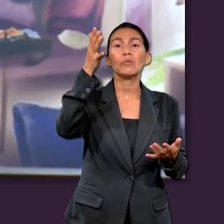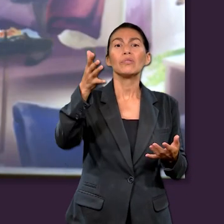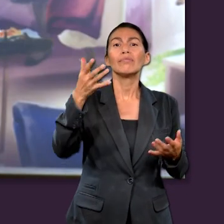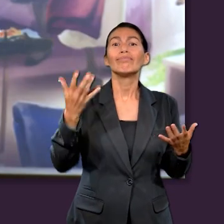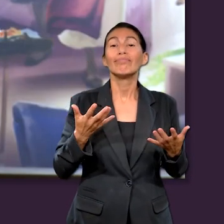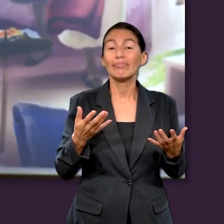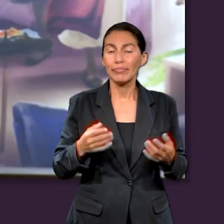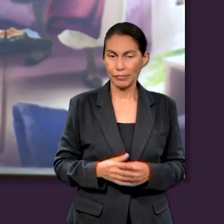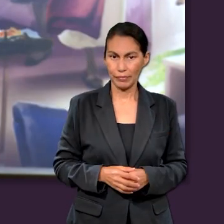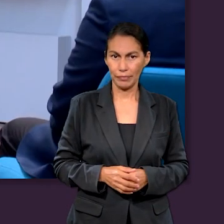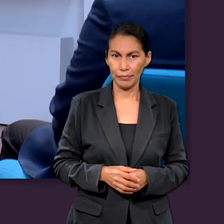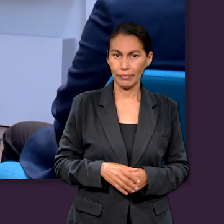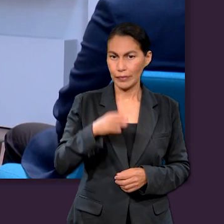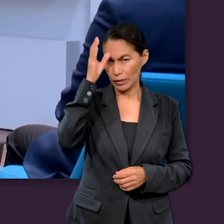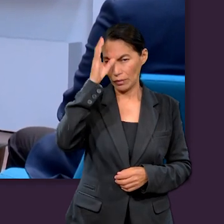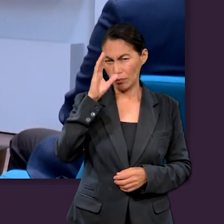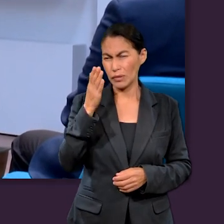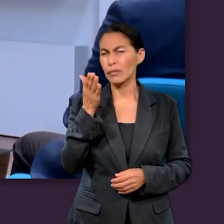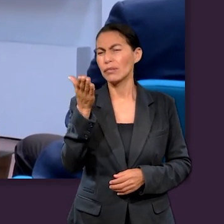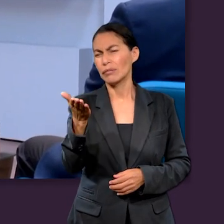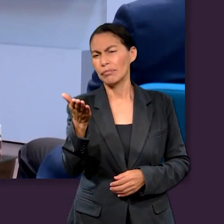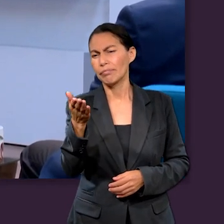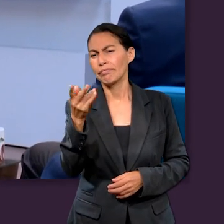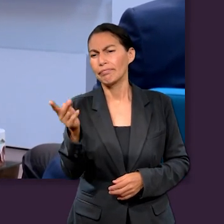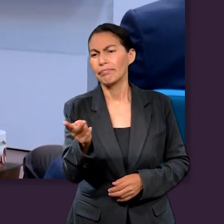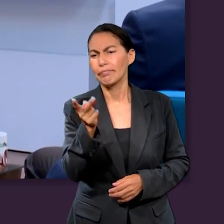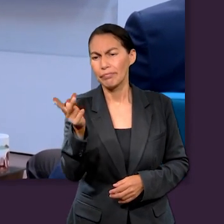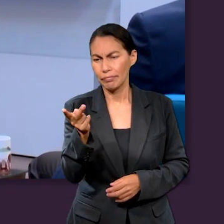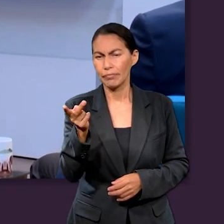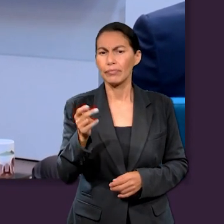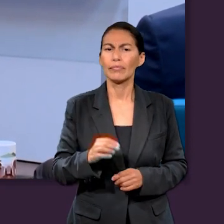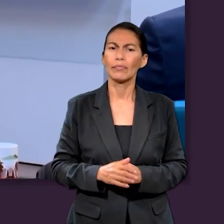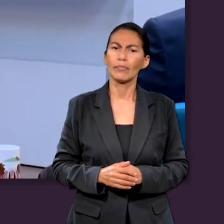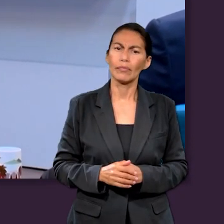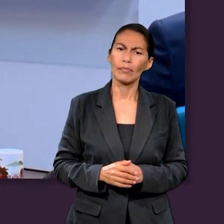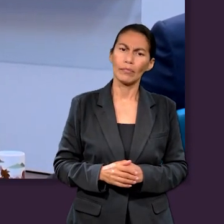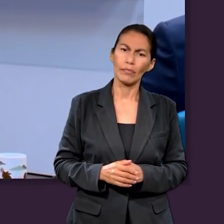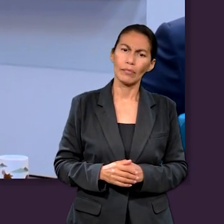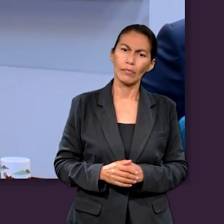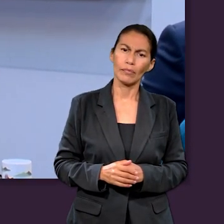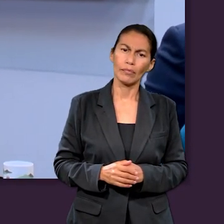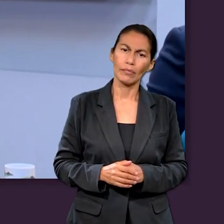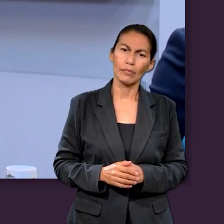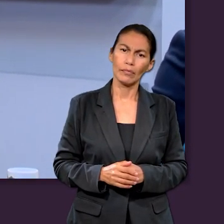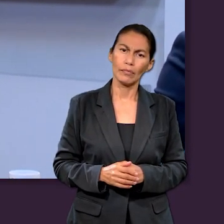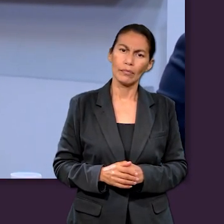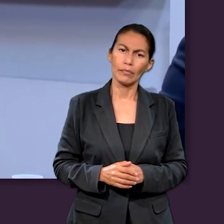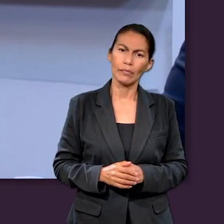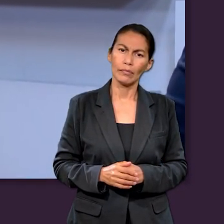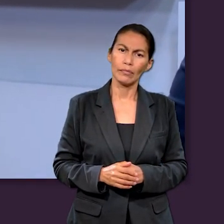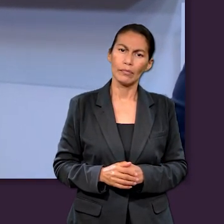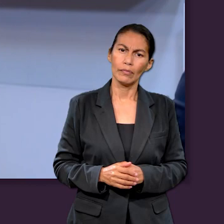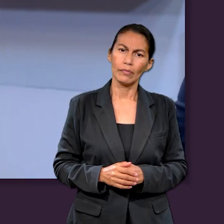larga. Y quisiera preguntarte a ti directamente, Ciprián, ¿cómo ves que estas